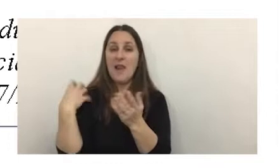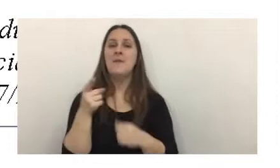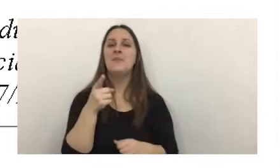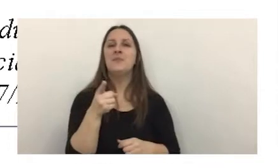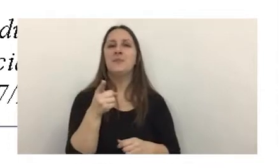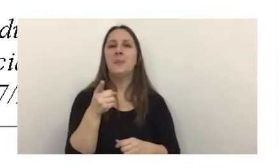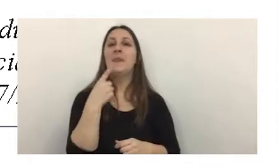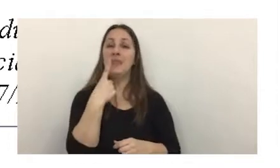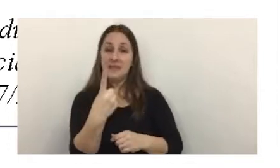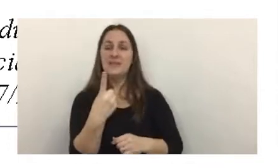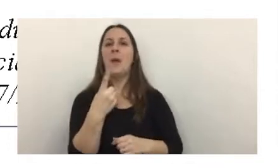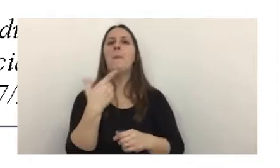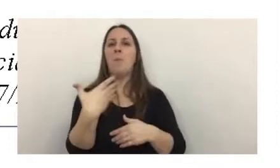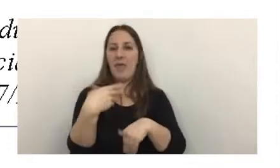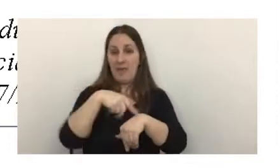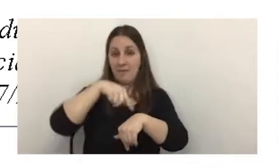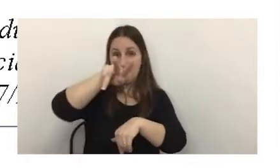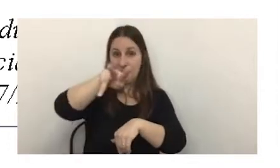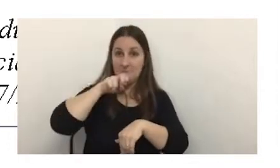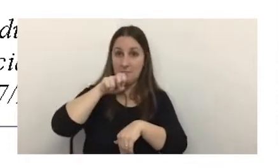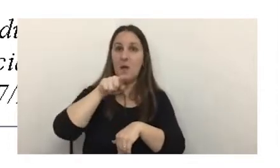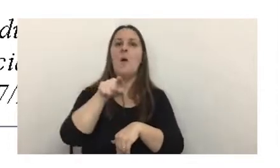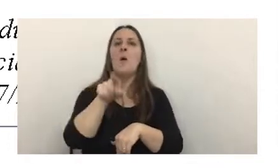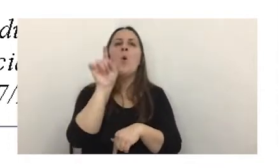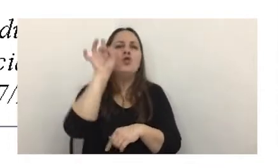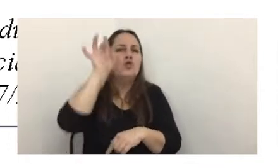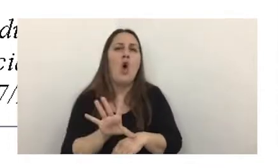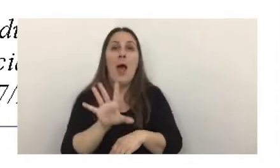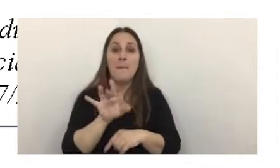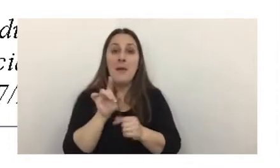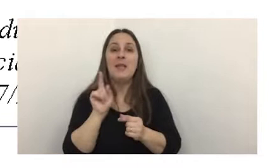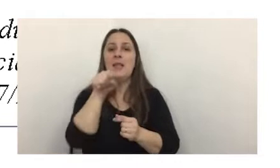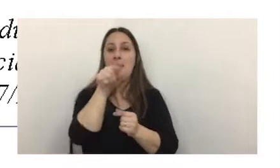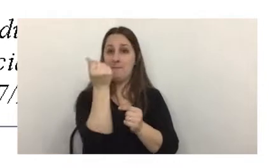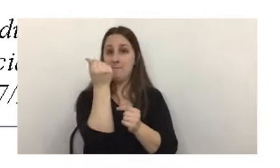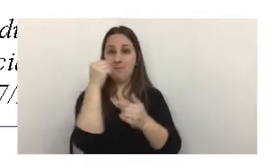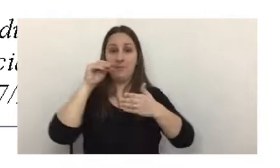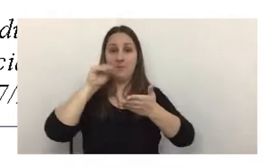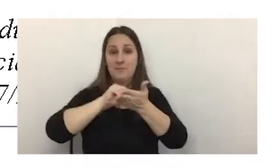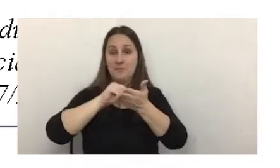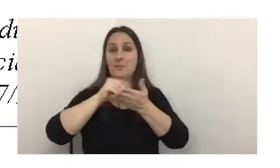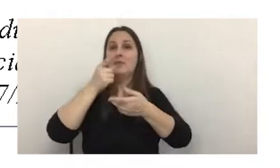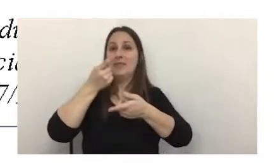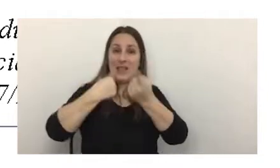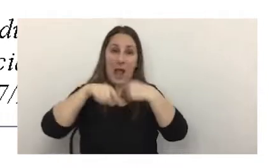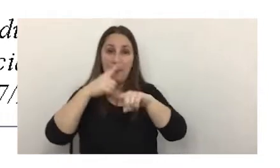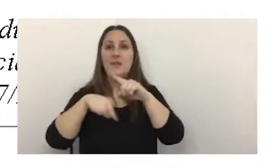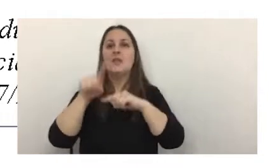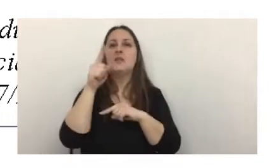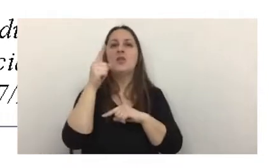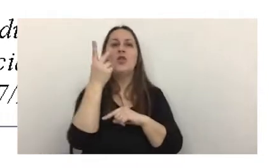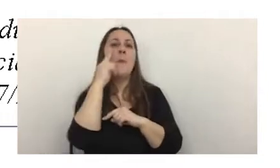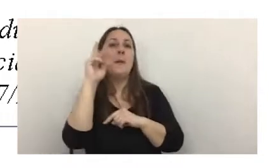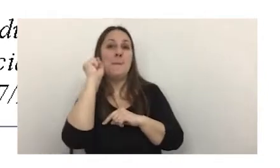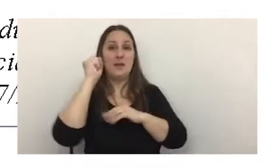dispuso que la percepción se aplicará únicamente cuando el monto de la operación supere 2.000